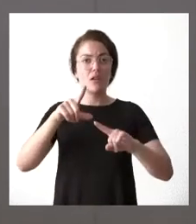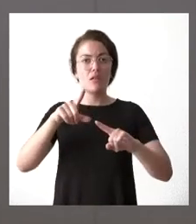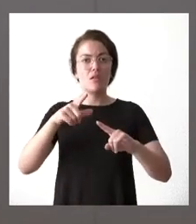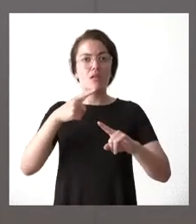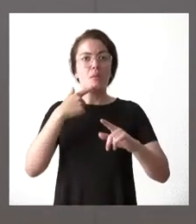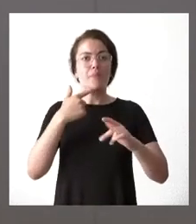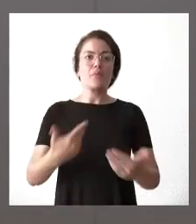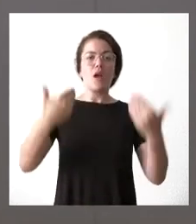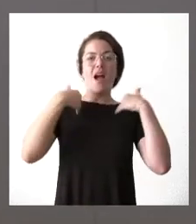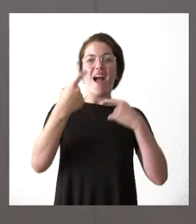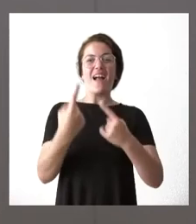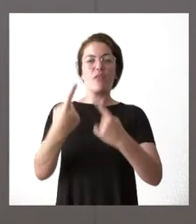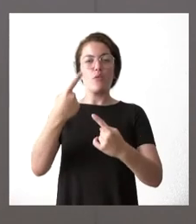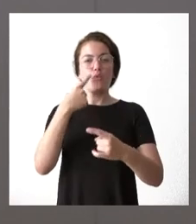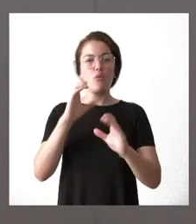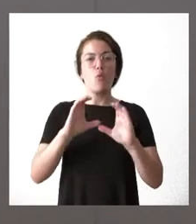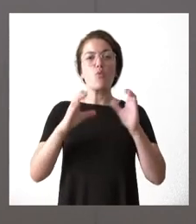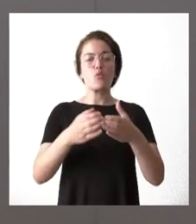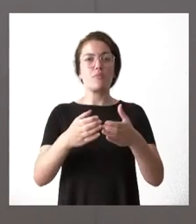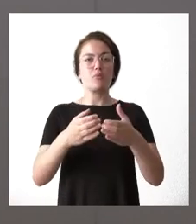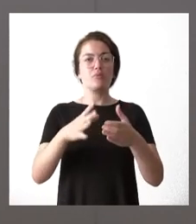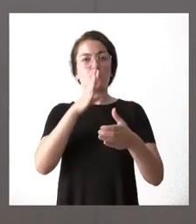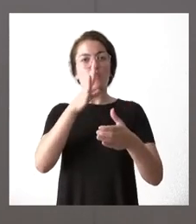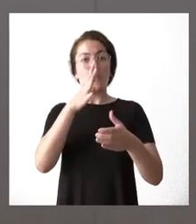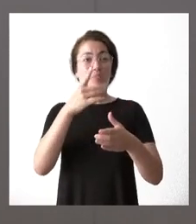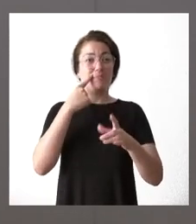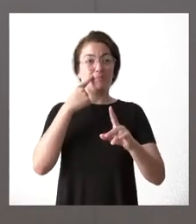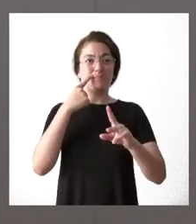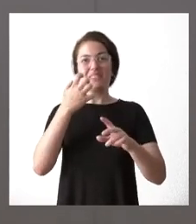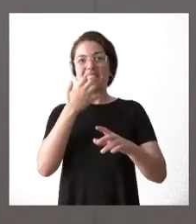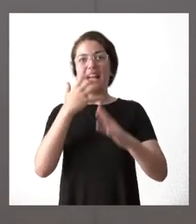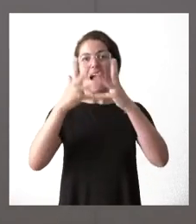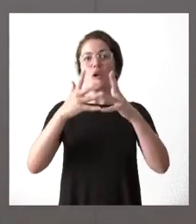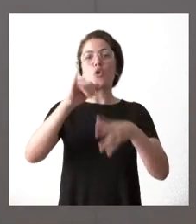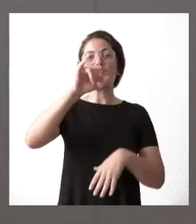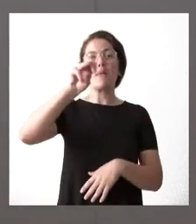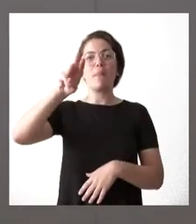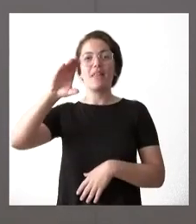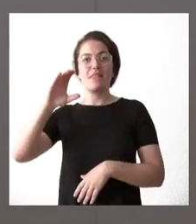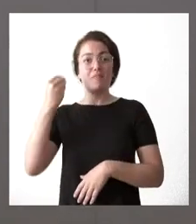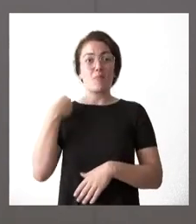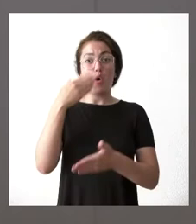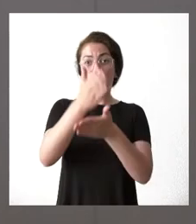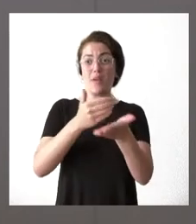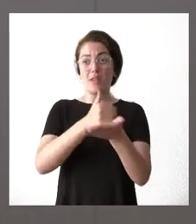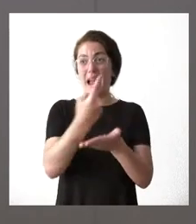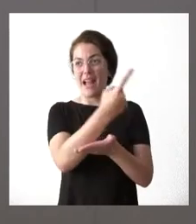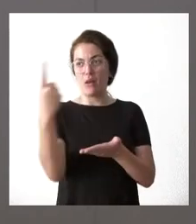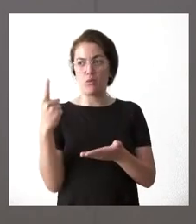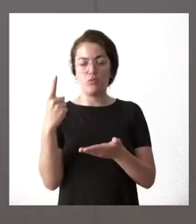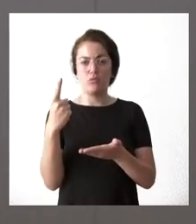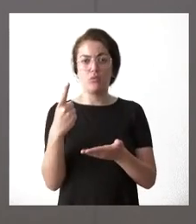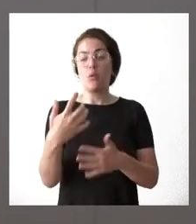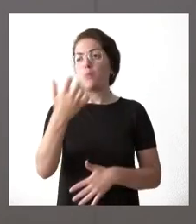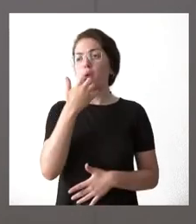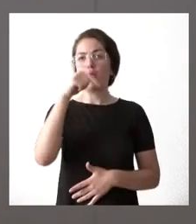los grupos en materia del cálculo del IPC tienen en cada una de las comunidades autónomas. Hay comunidades autónomas como